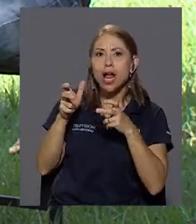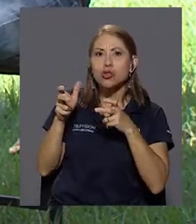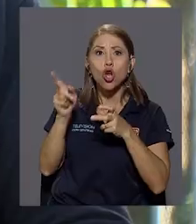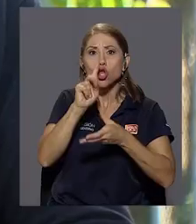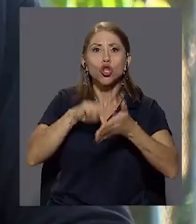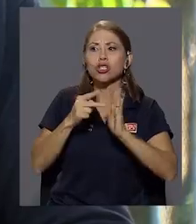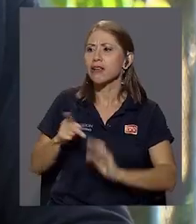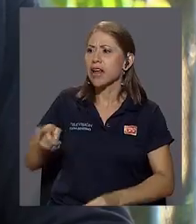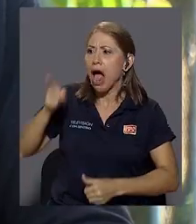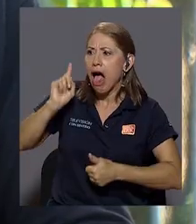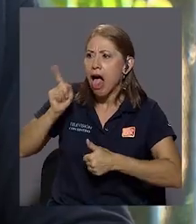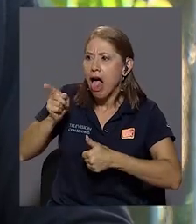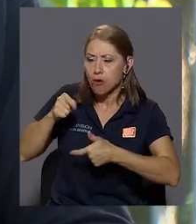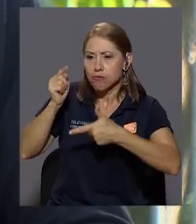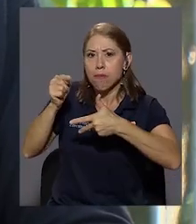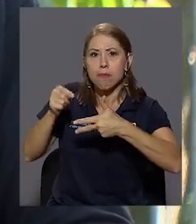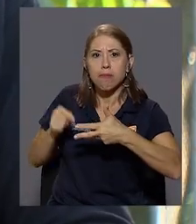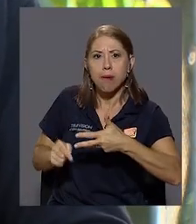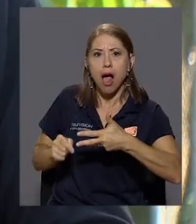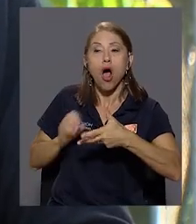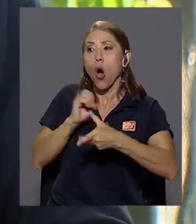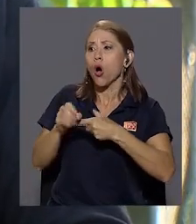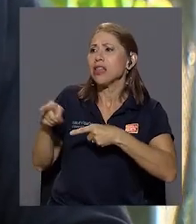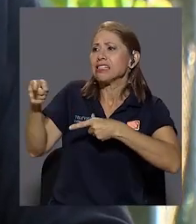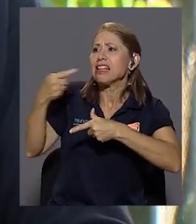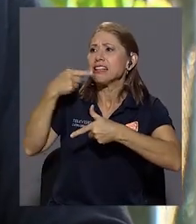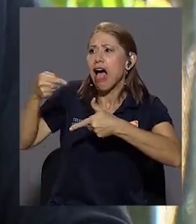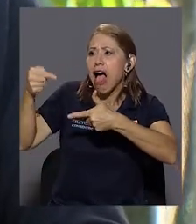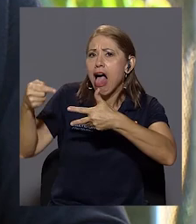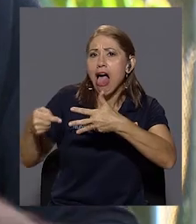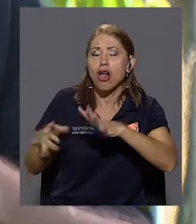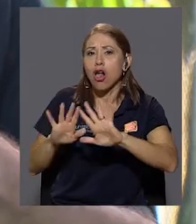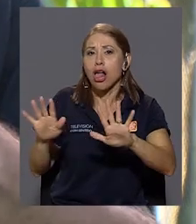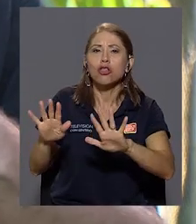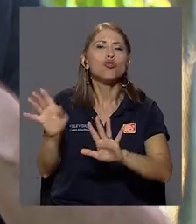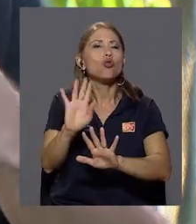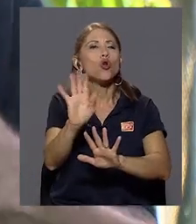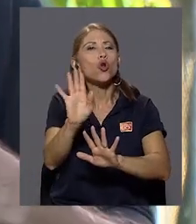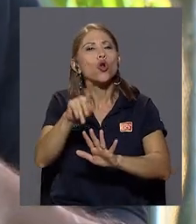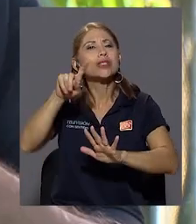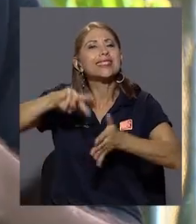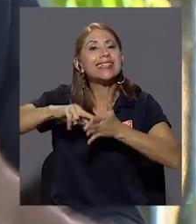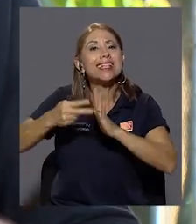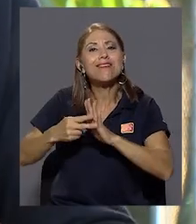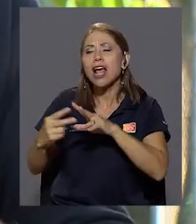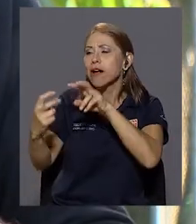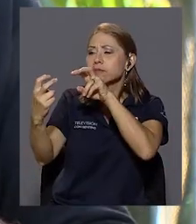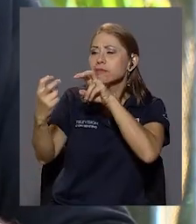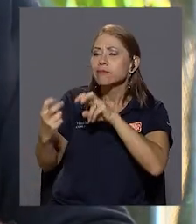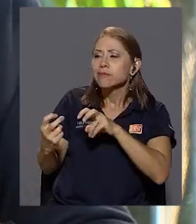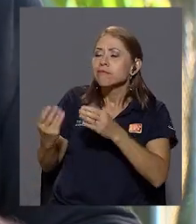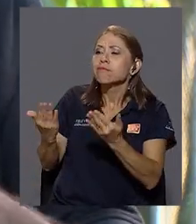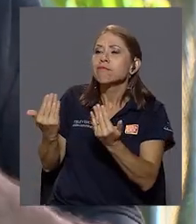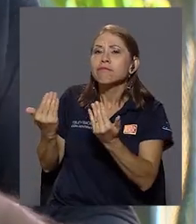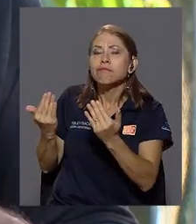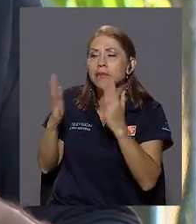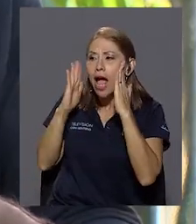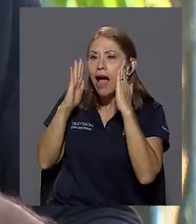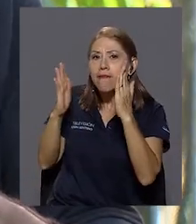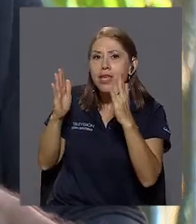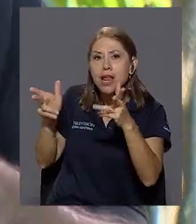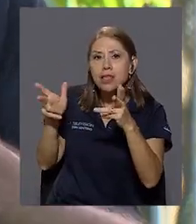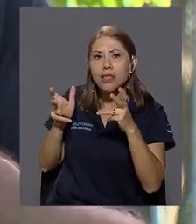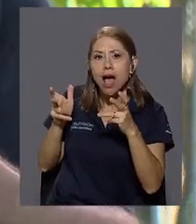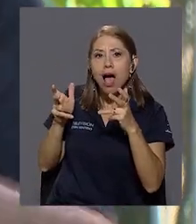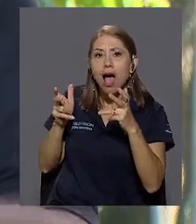entrada, no es sentenciarlos o etiquetarlos, no, no, es esa apertura, esa escucha abierta a no te